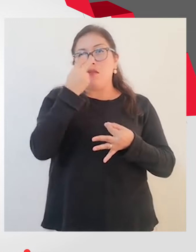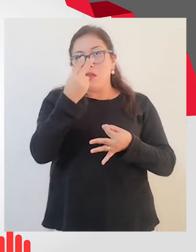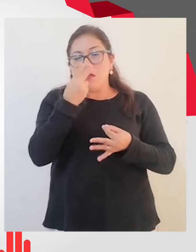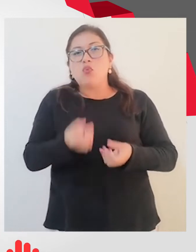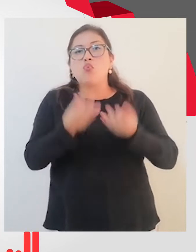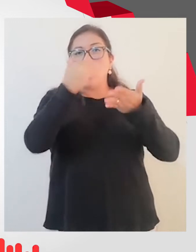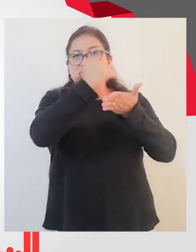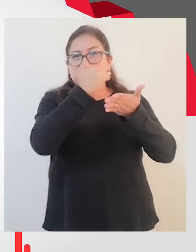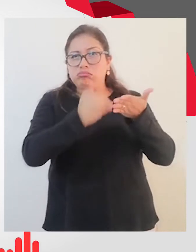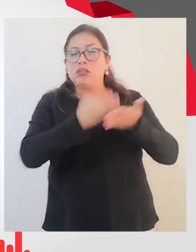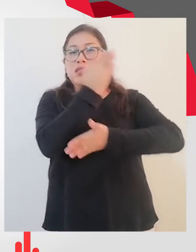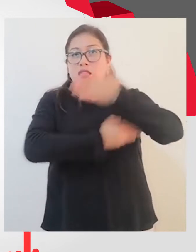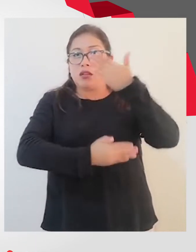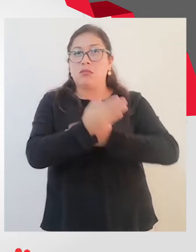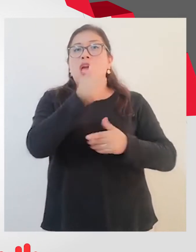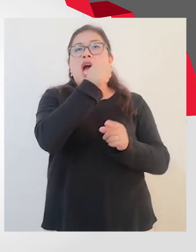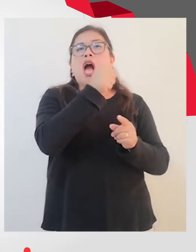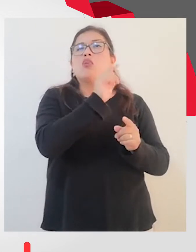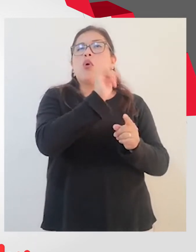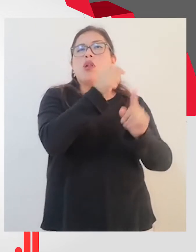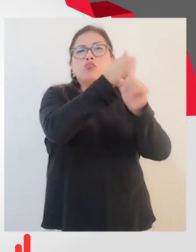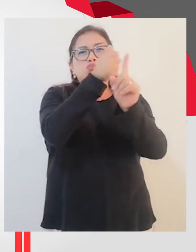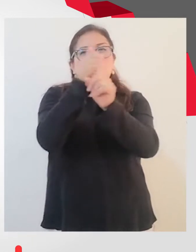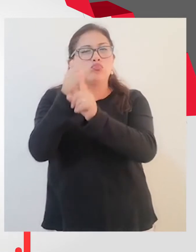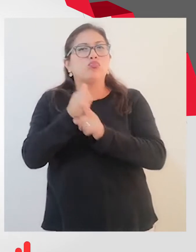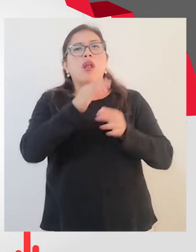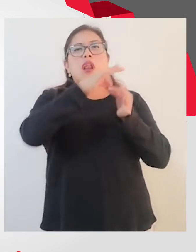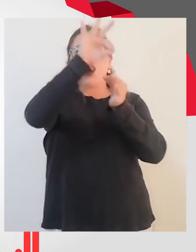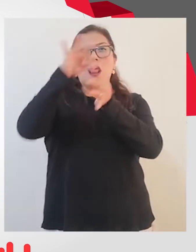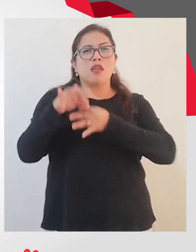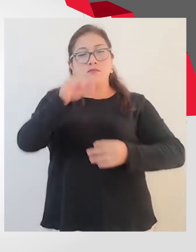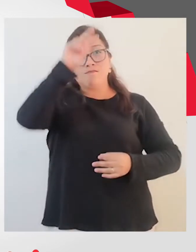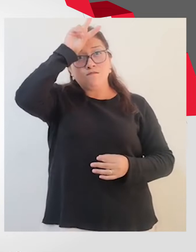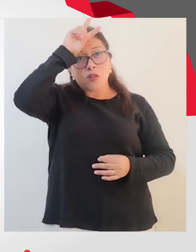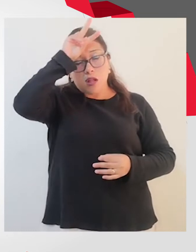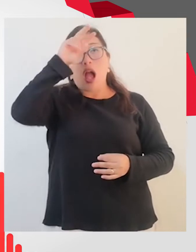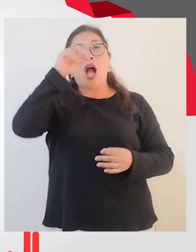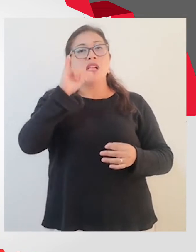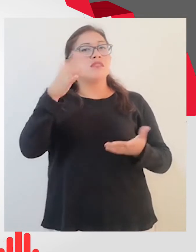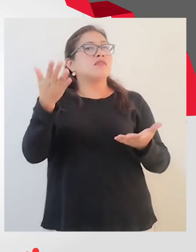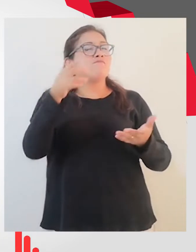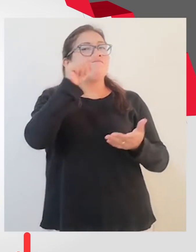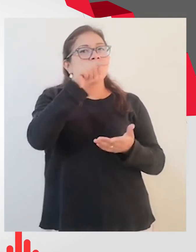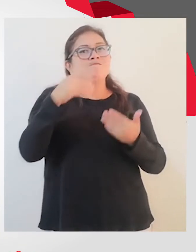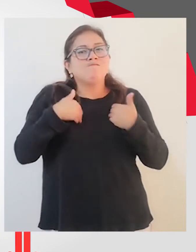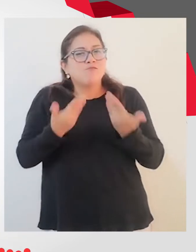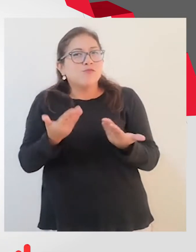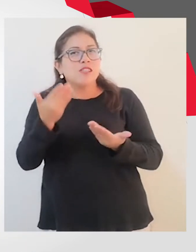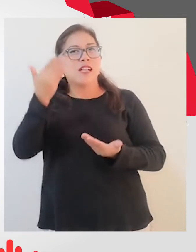en cada uno de sus regiones, ¿no?, para que de esa manera las personas con discapacidad